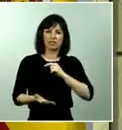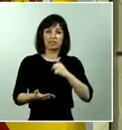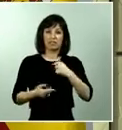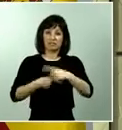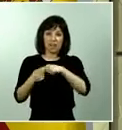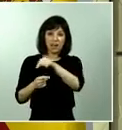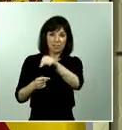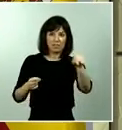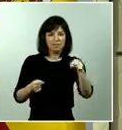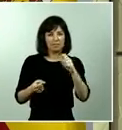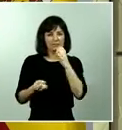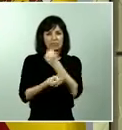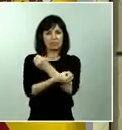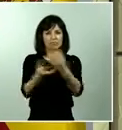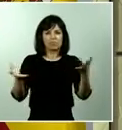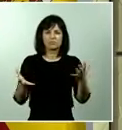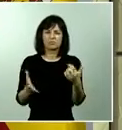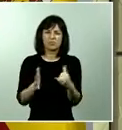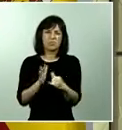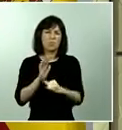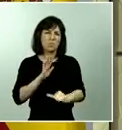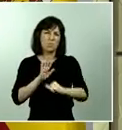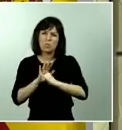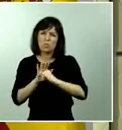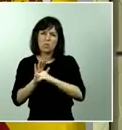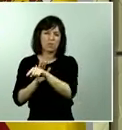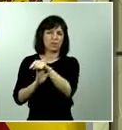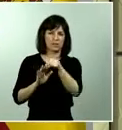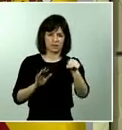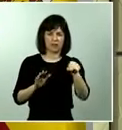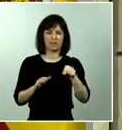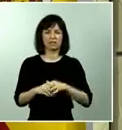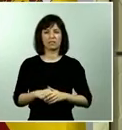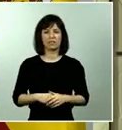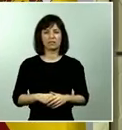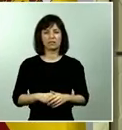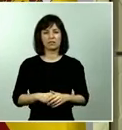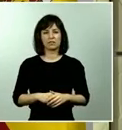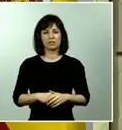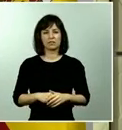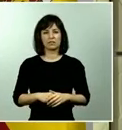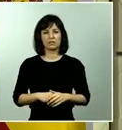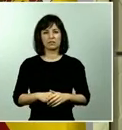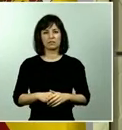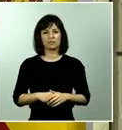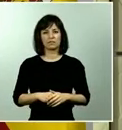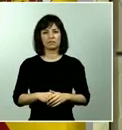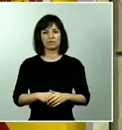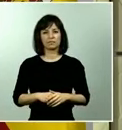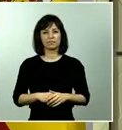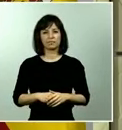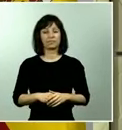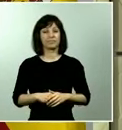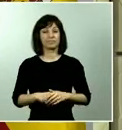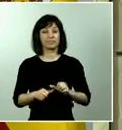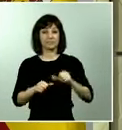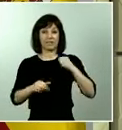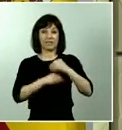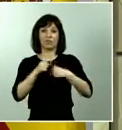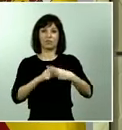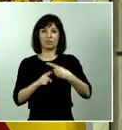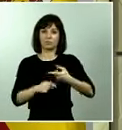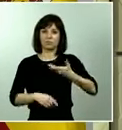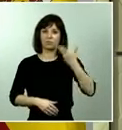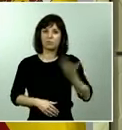hemos estado muy cerca, muy cerca de ellos. Hemos estado también haciendo algo que para nosotros es muy importante, que ha sido una prioridad para el Gobierno,